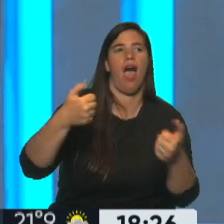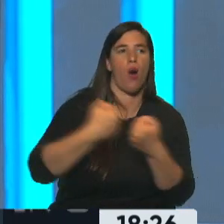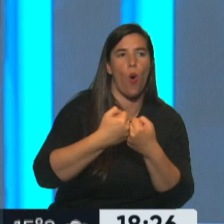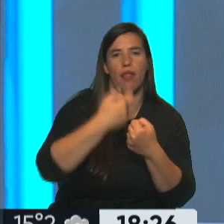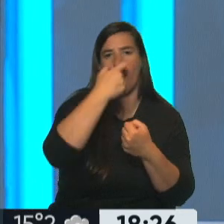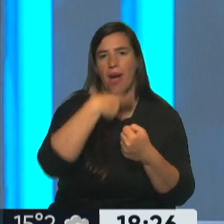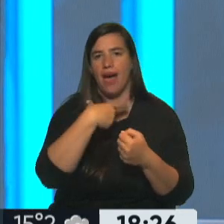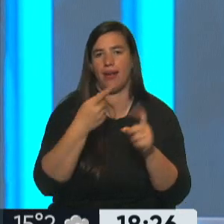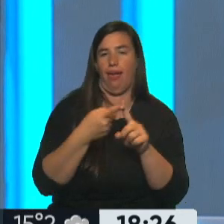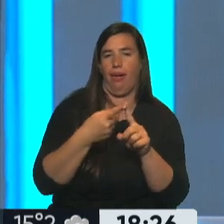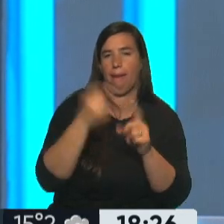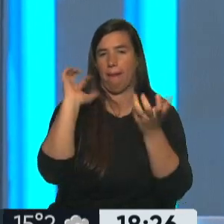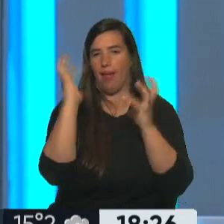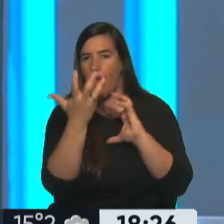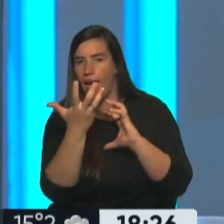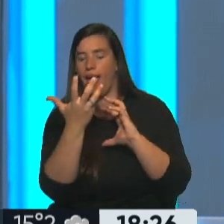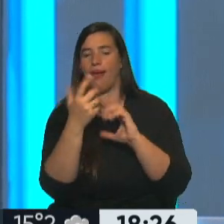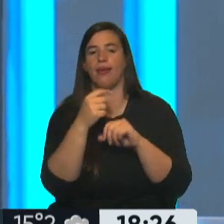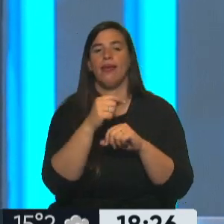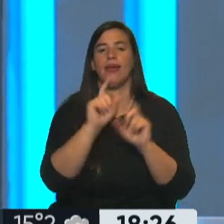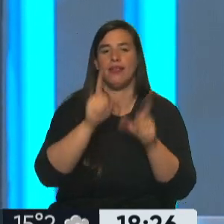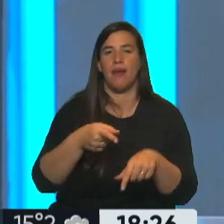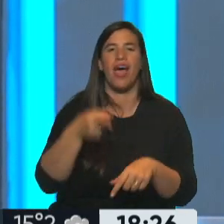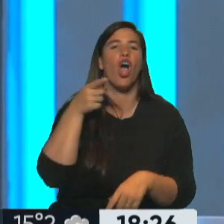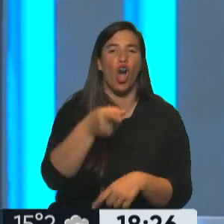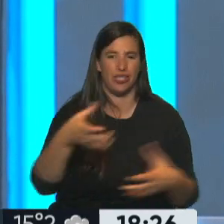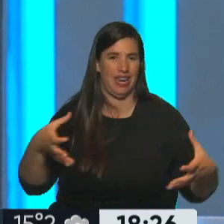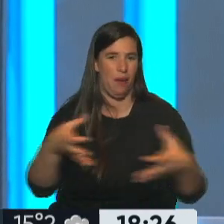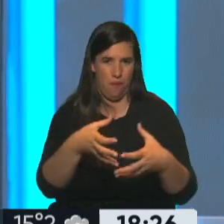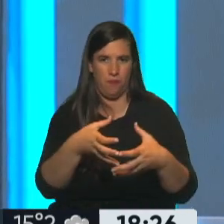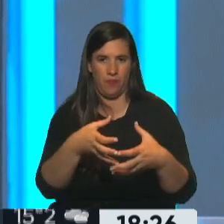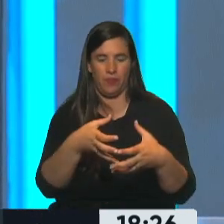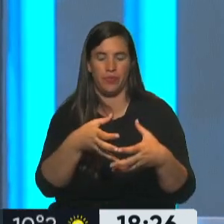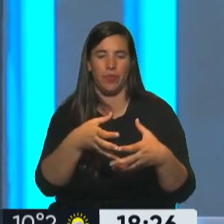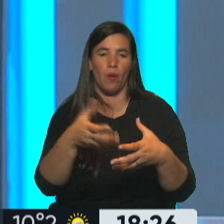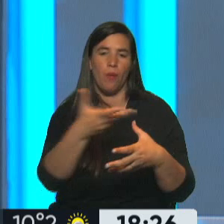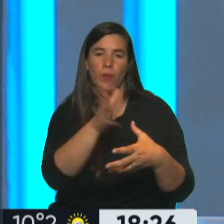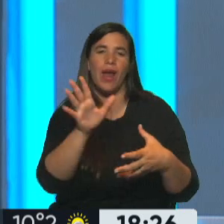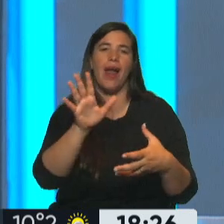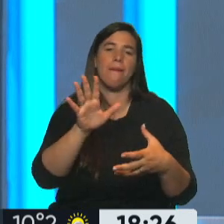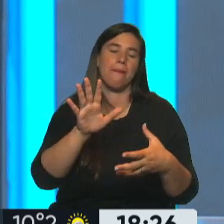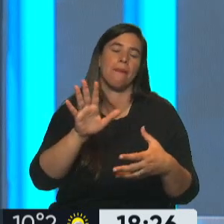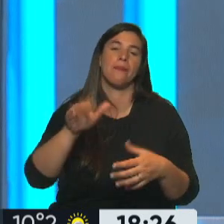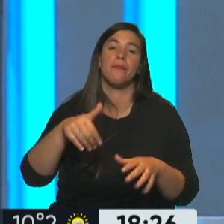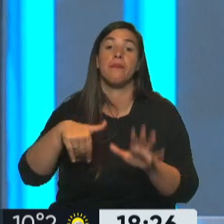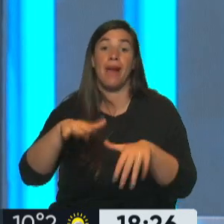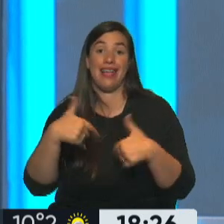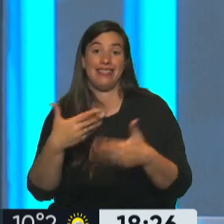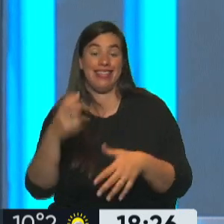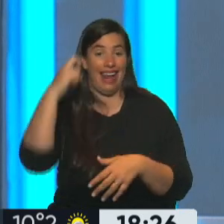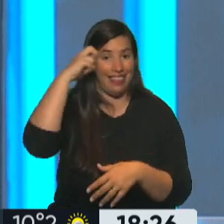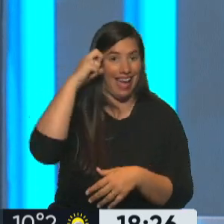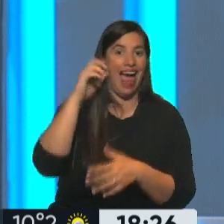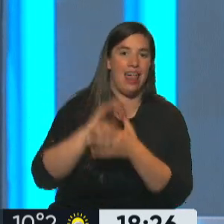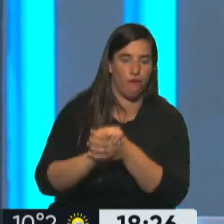las distintas expresiones que hubo en contra del movimiento popular en general, puntualmente también con el tema del radicalismo y el alfonsinismo. ¿Habías tenido algún